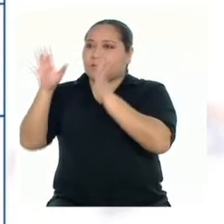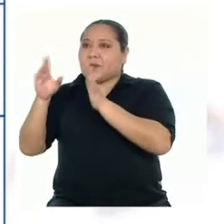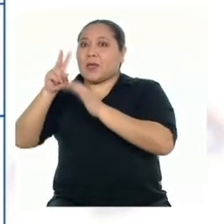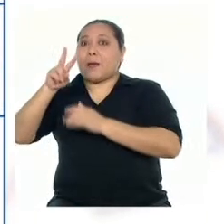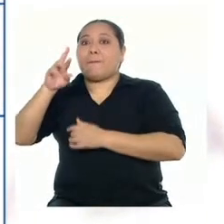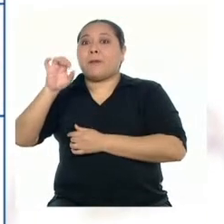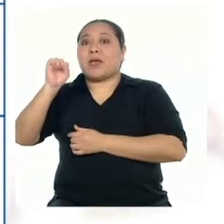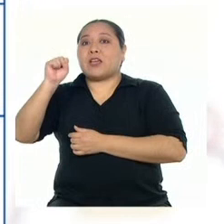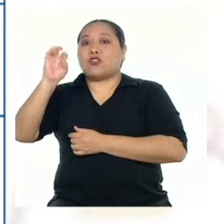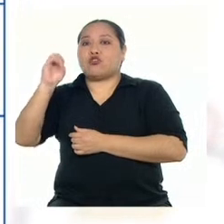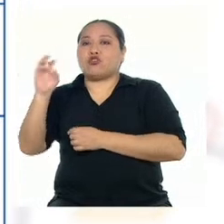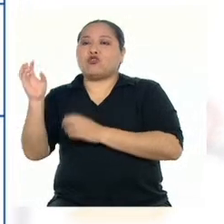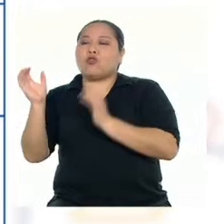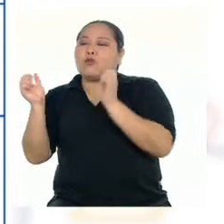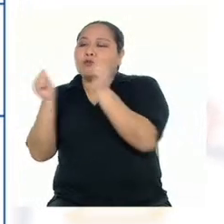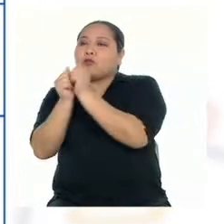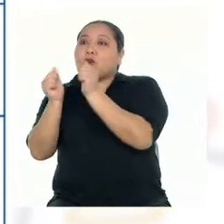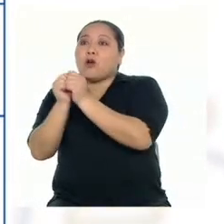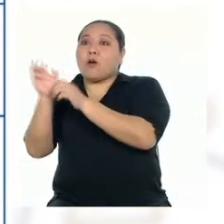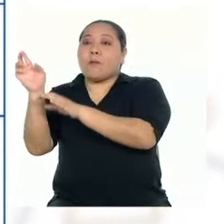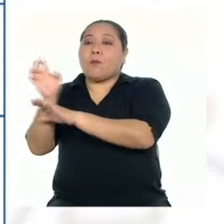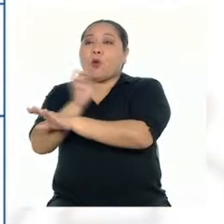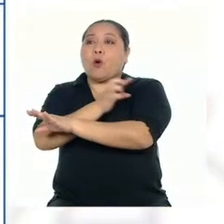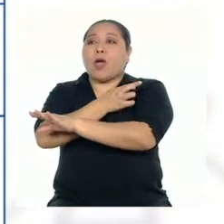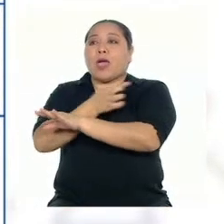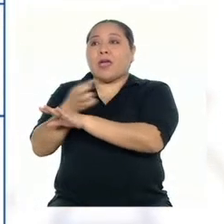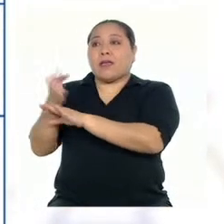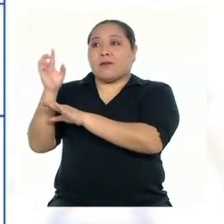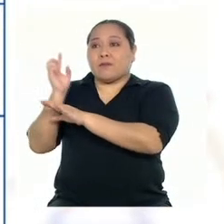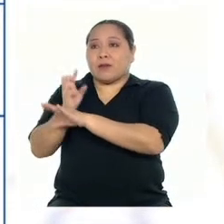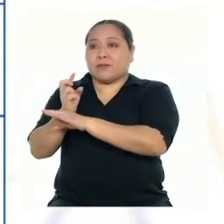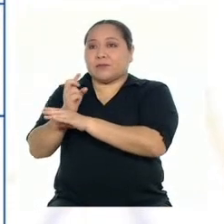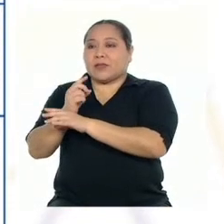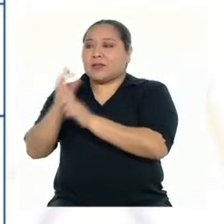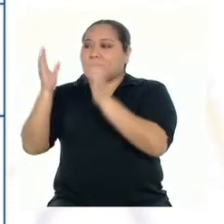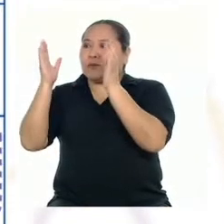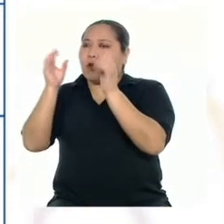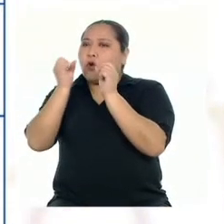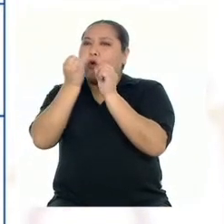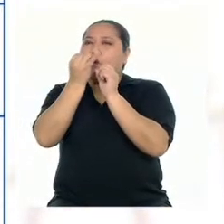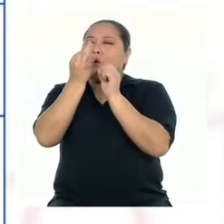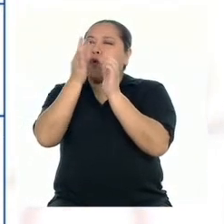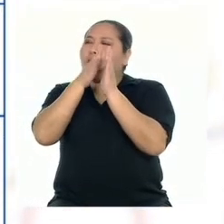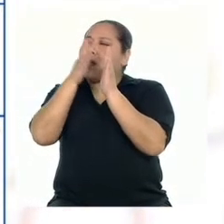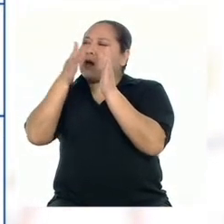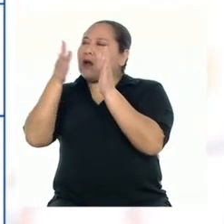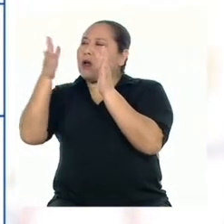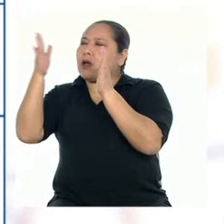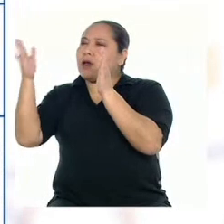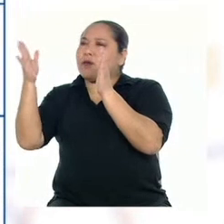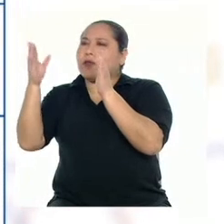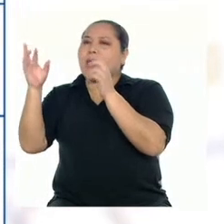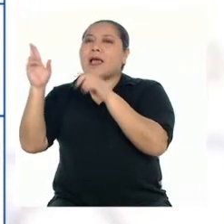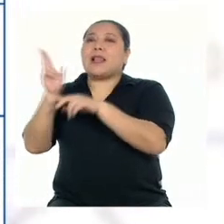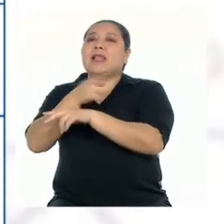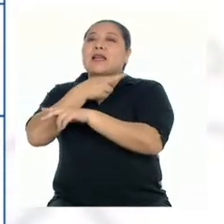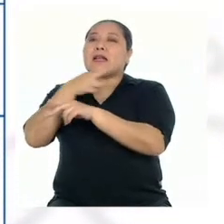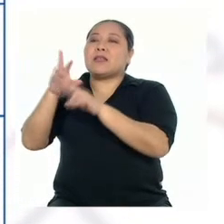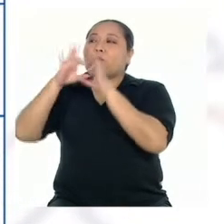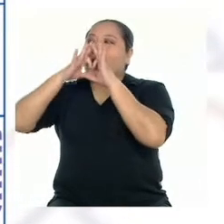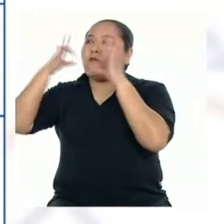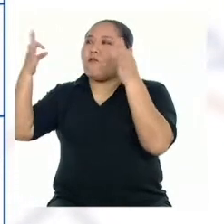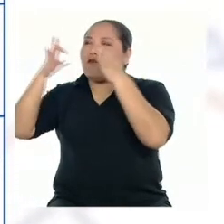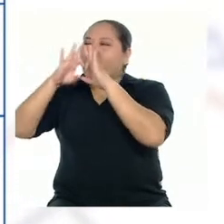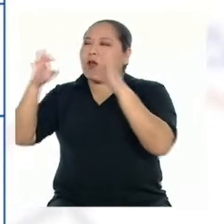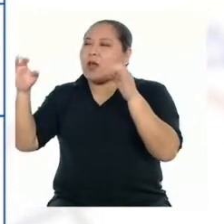composición poética escrita, que tiene en cuenta la métrica de las sílabas y el ritmo de las frases. En